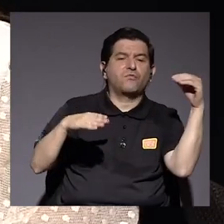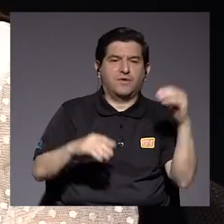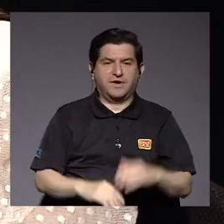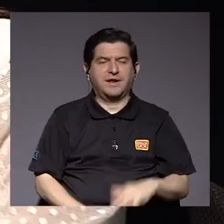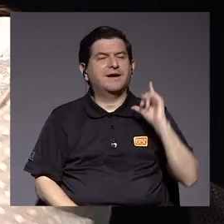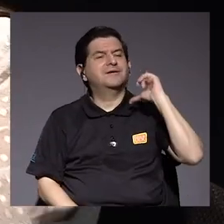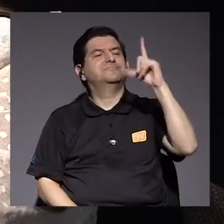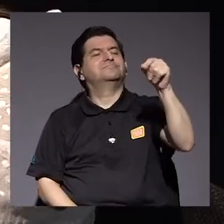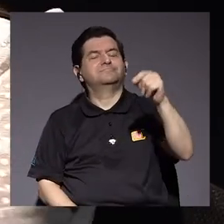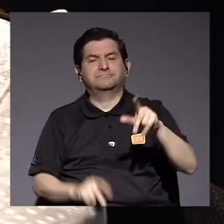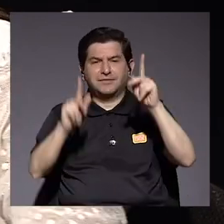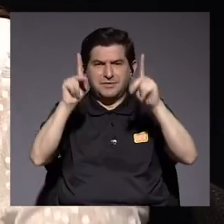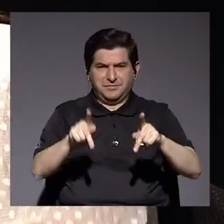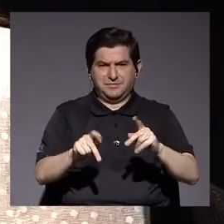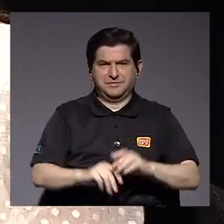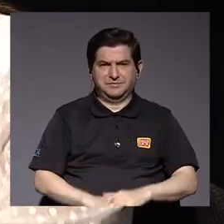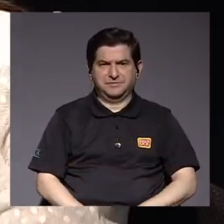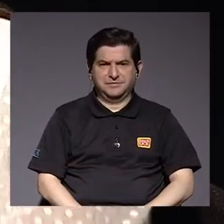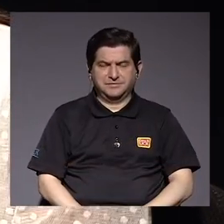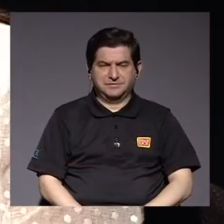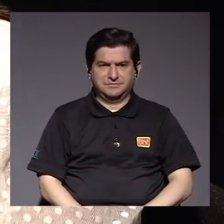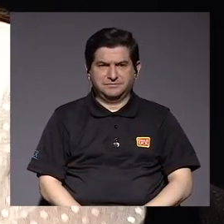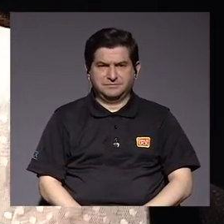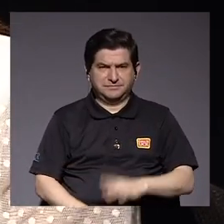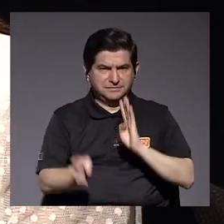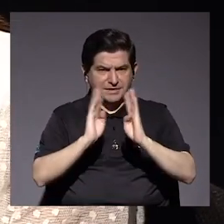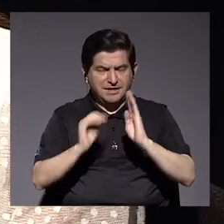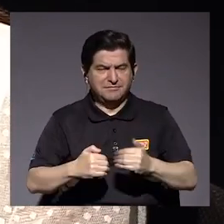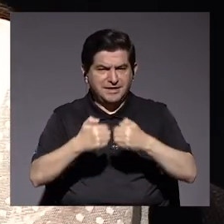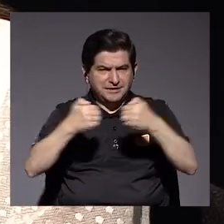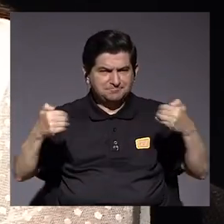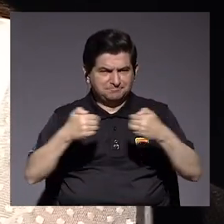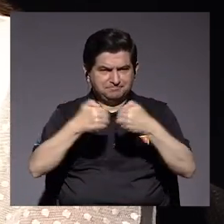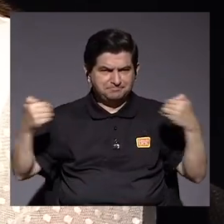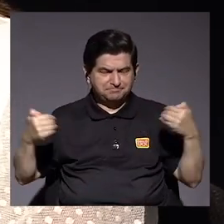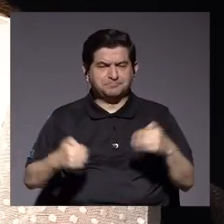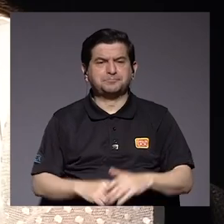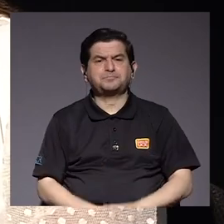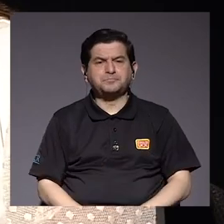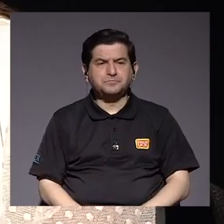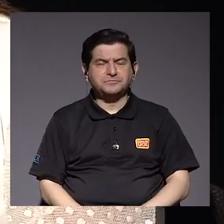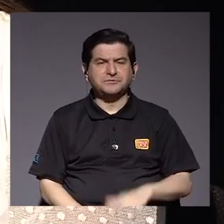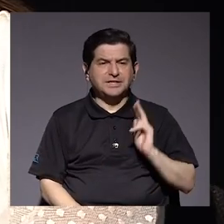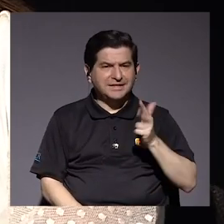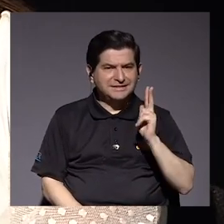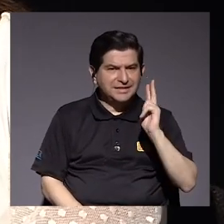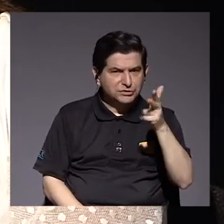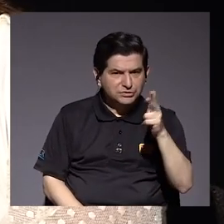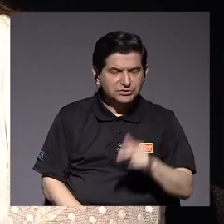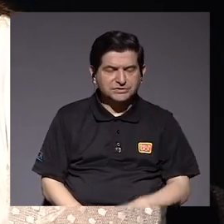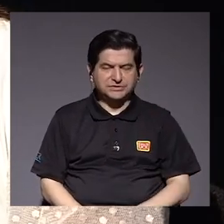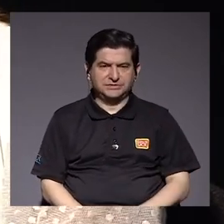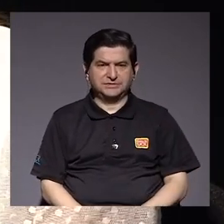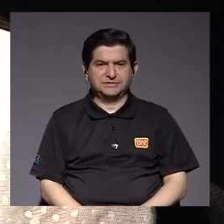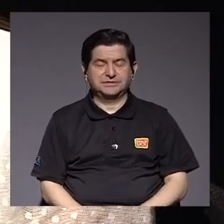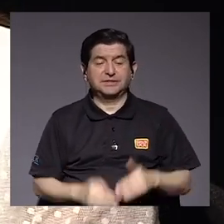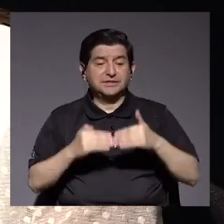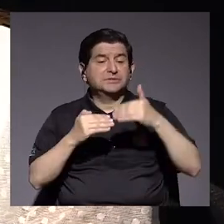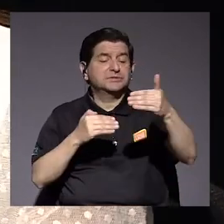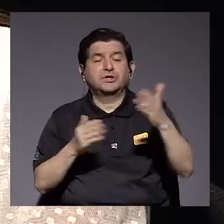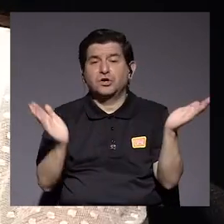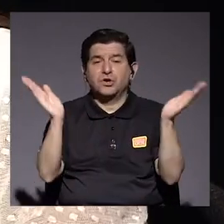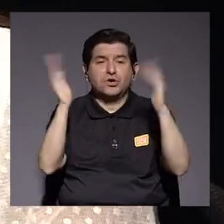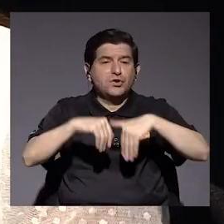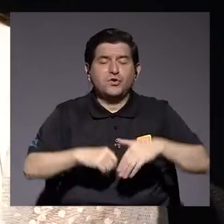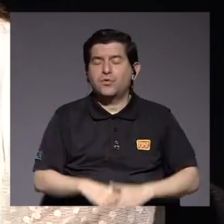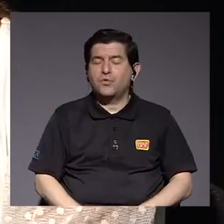metropolitana la gente de las zonas rurales hablando de brechas de los chiles del pavón de los chiles en adelante